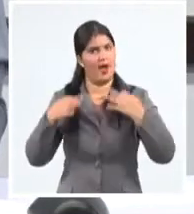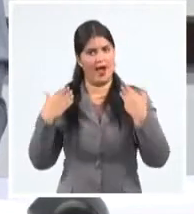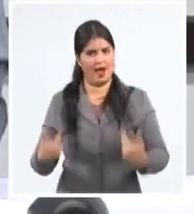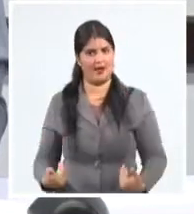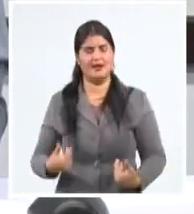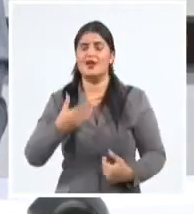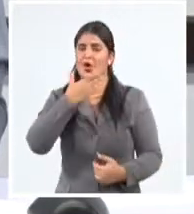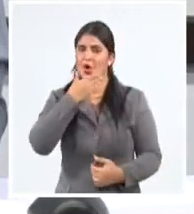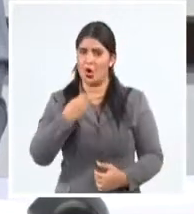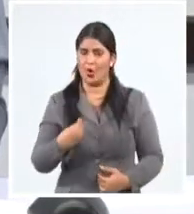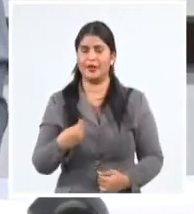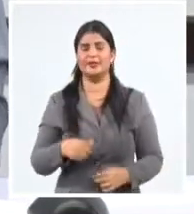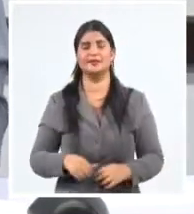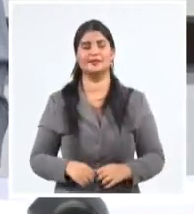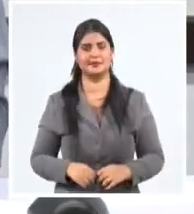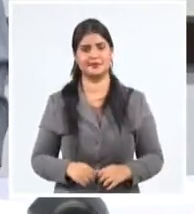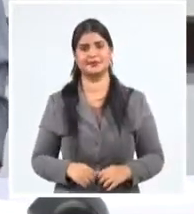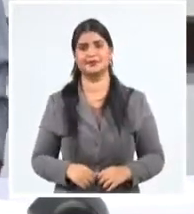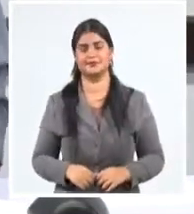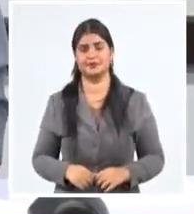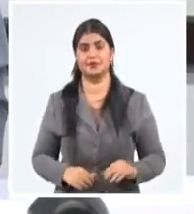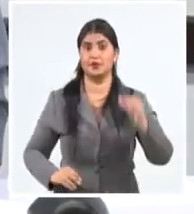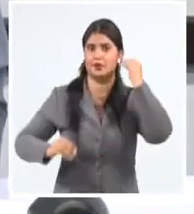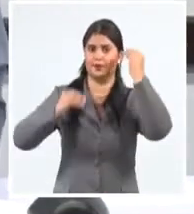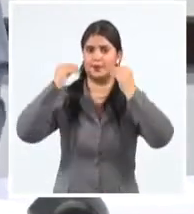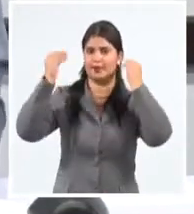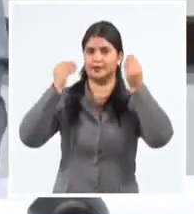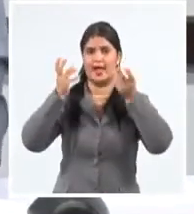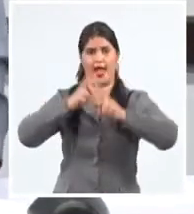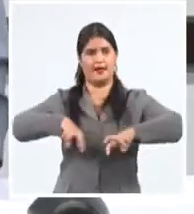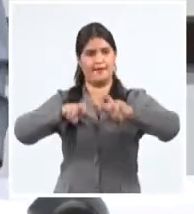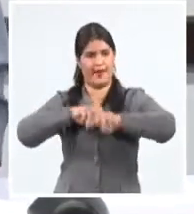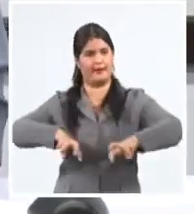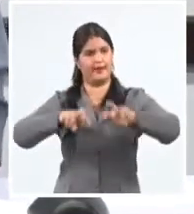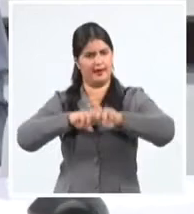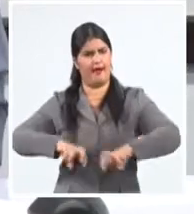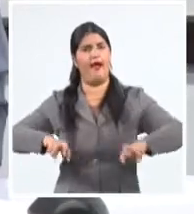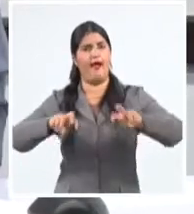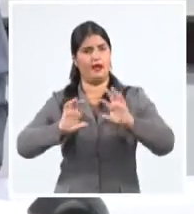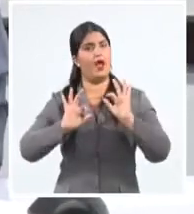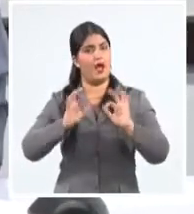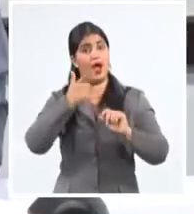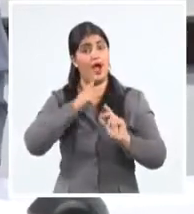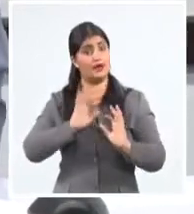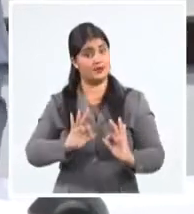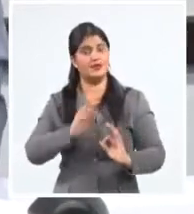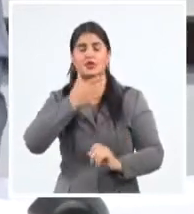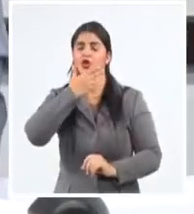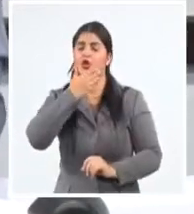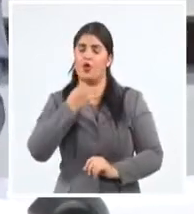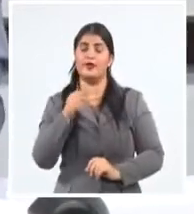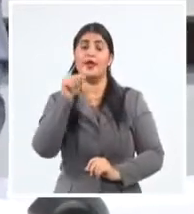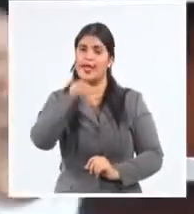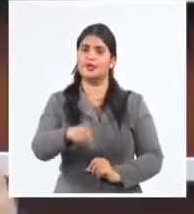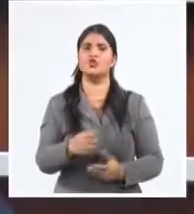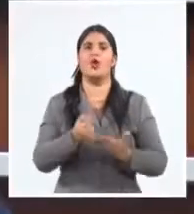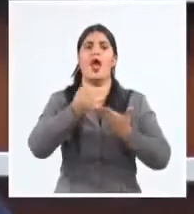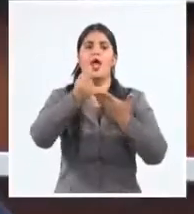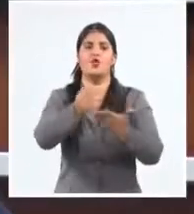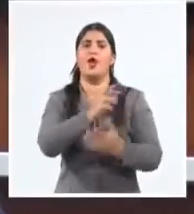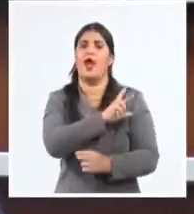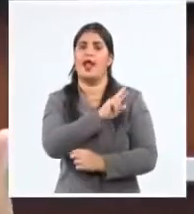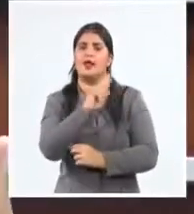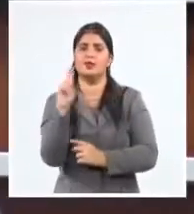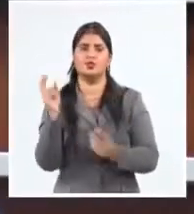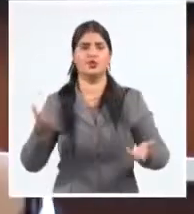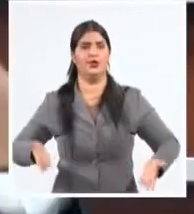de romper los esquemas que pueda tener una institución. Solo eso sería un aporte tremendo de ustedes. Entre las